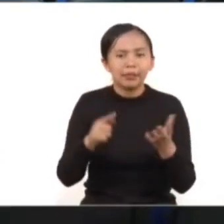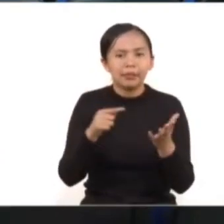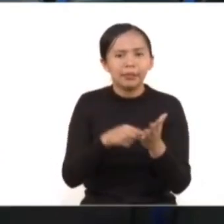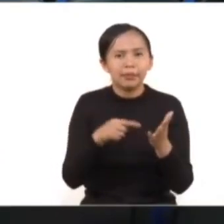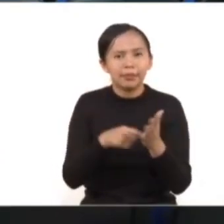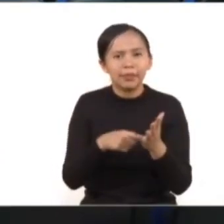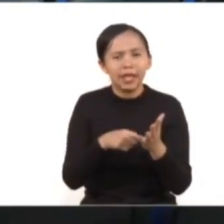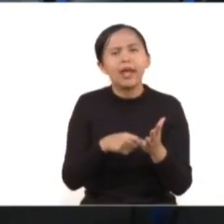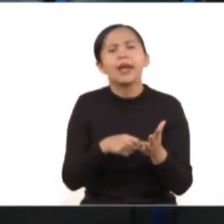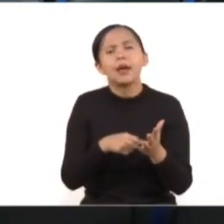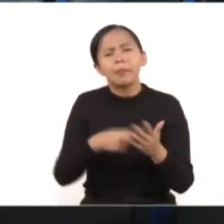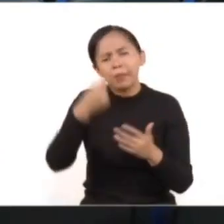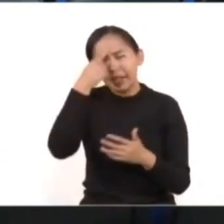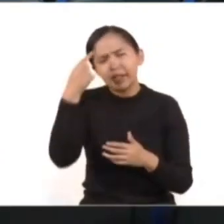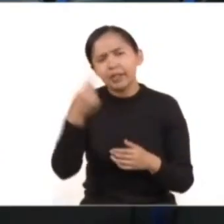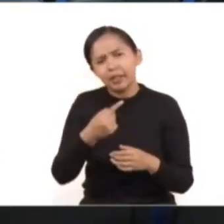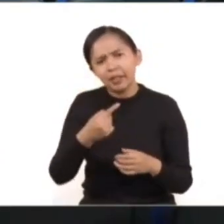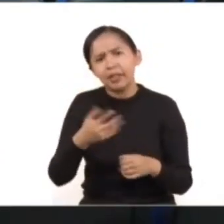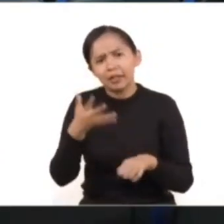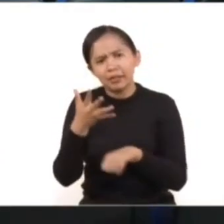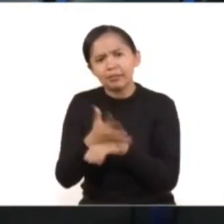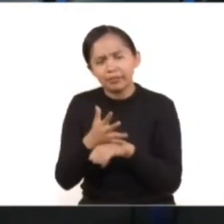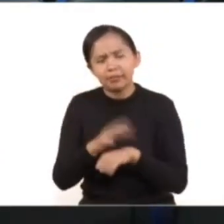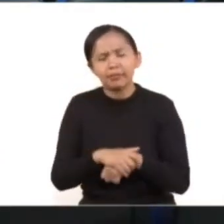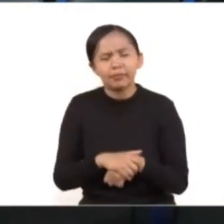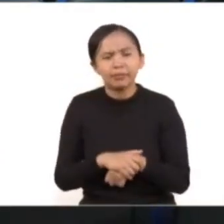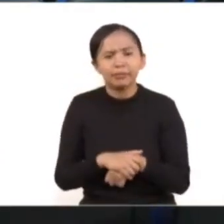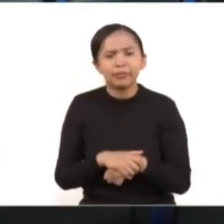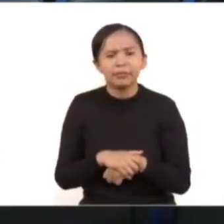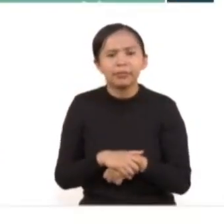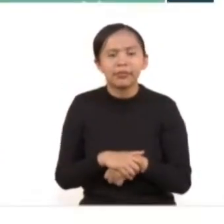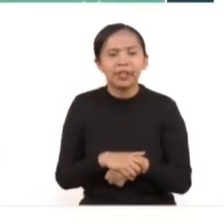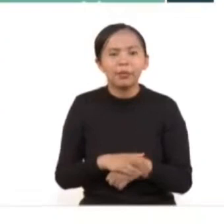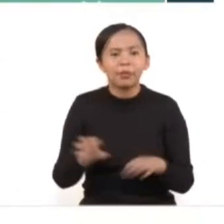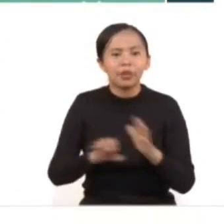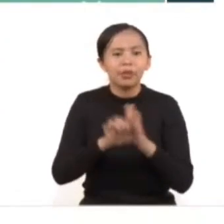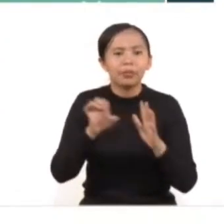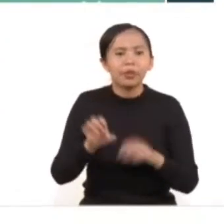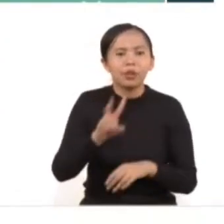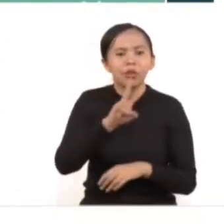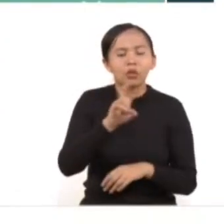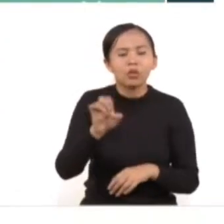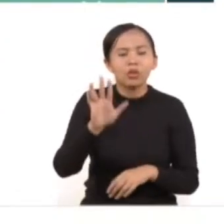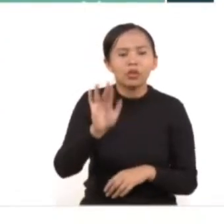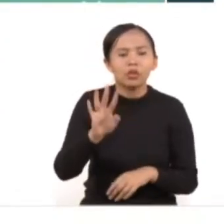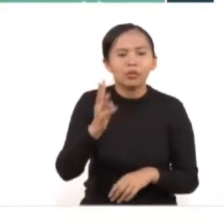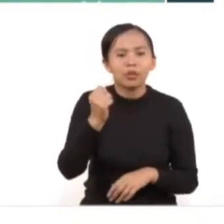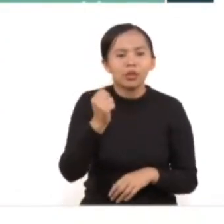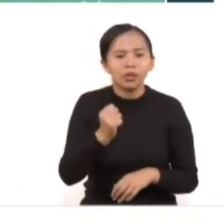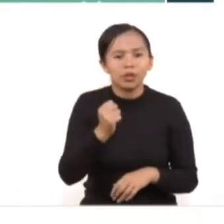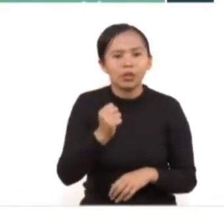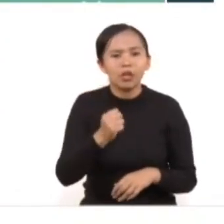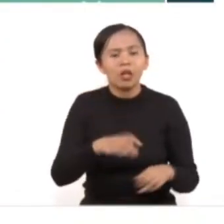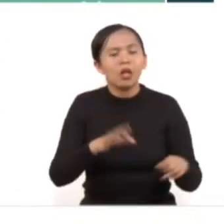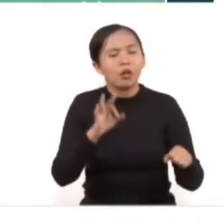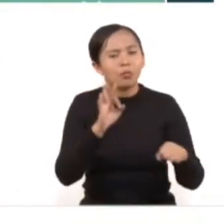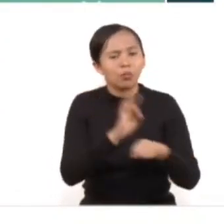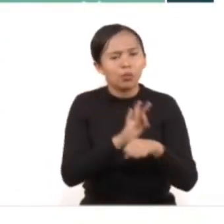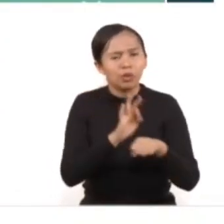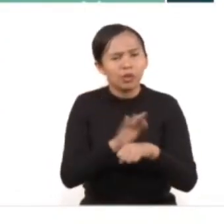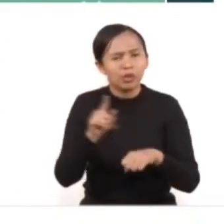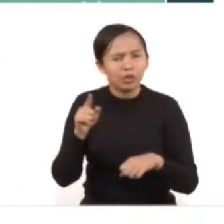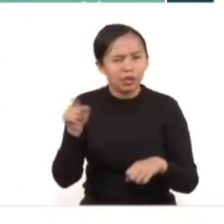de Procedimientos Penales, destacándose las siguientes. 259 en protección de acercarse o comunicarse con la